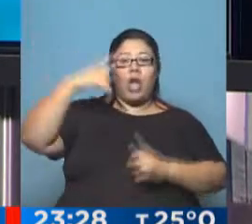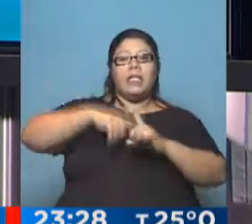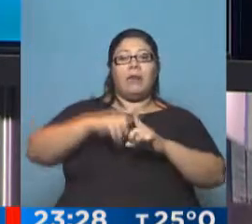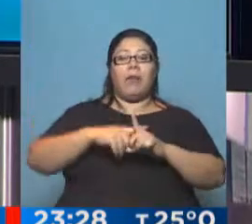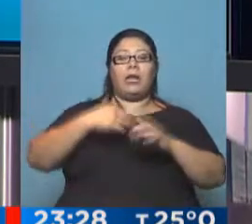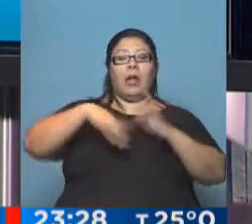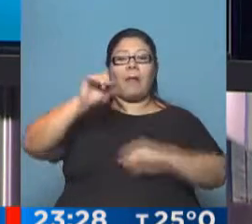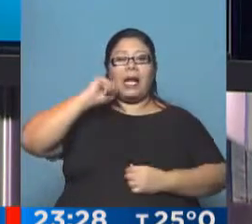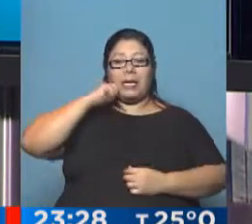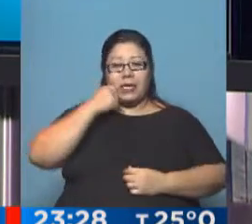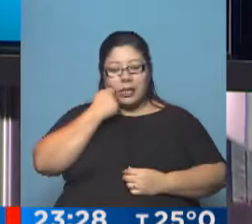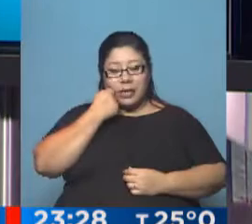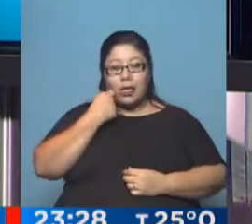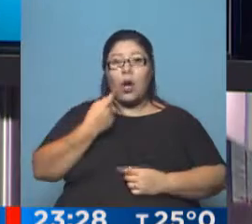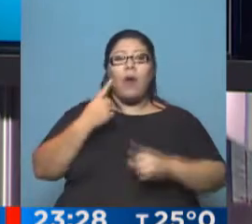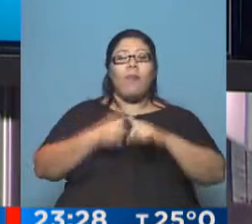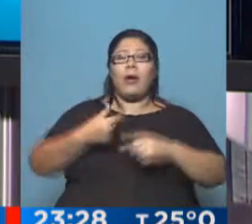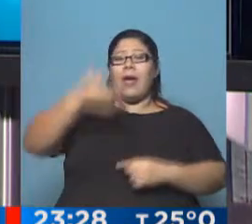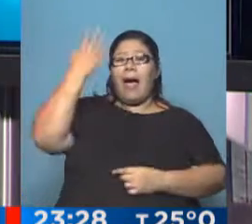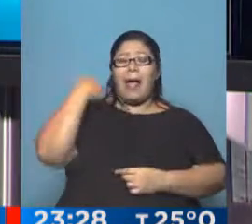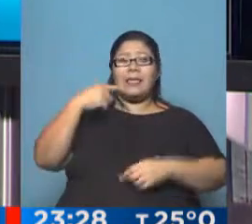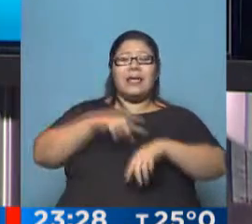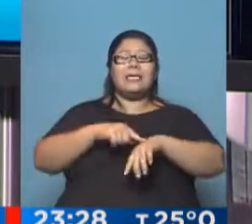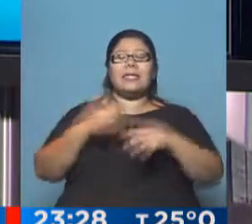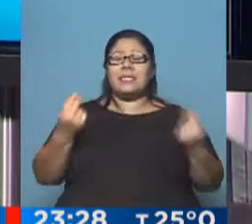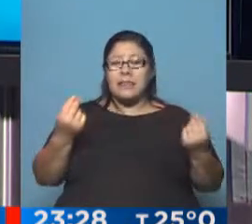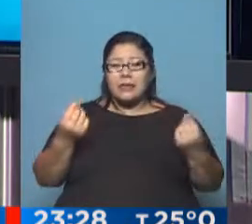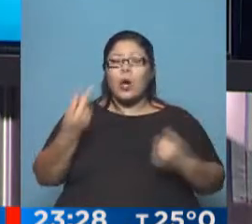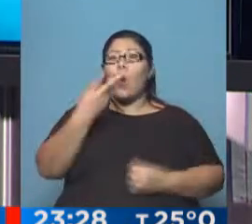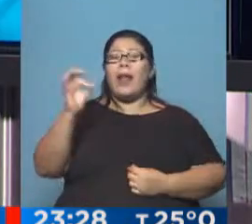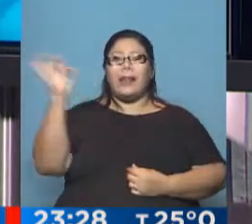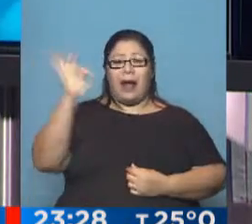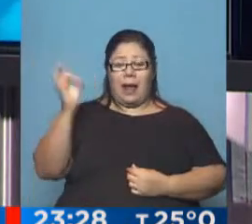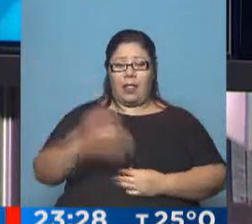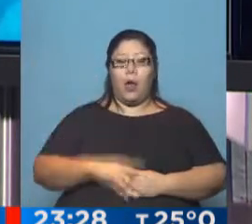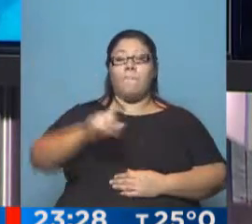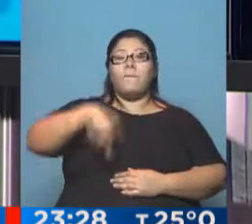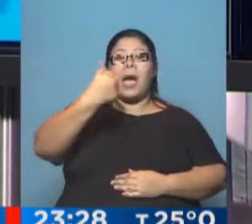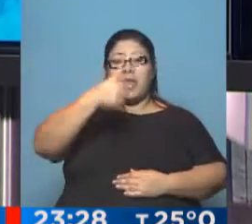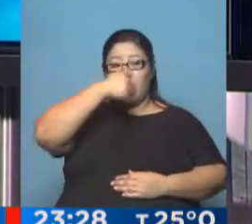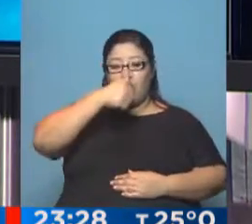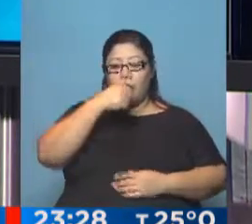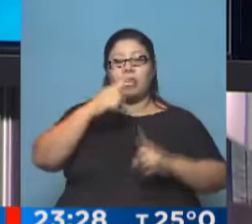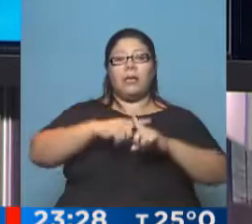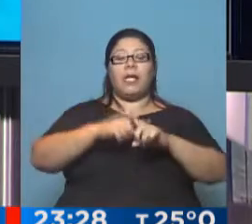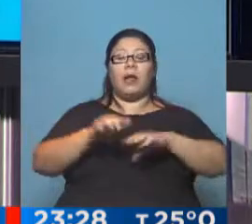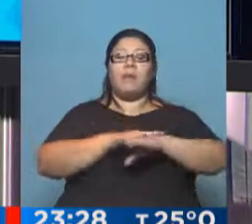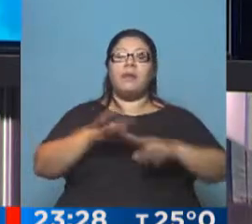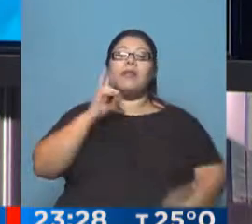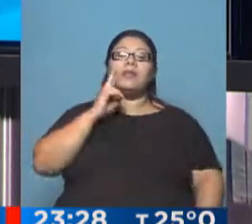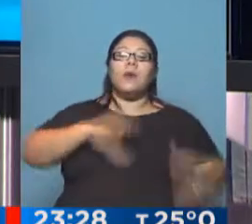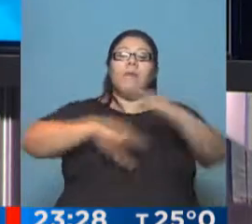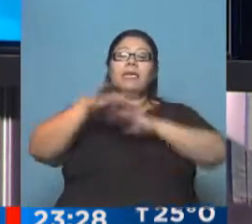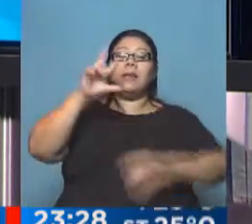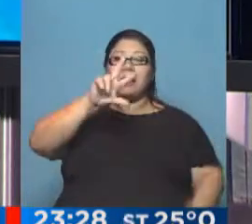agradables, luego de casi los 40 grados de sensación térmica del día de ayer. Mañana domingo, a pleno sol, 19 grados será la mínima, 31 grados la